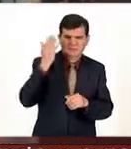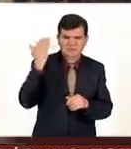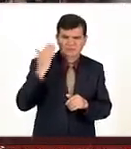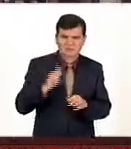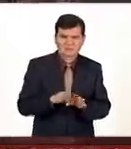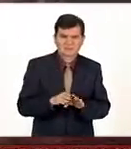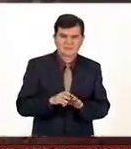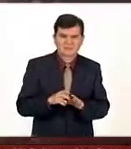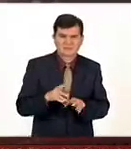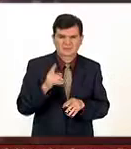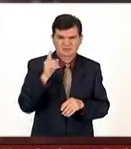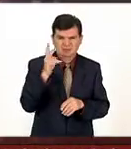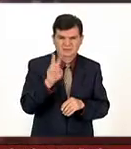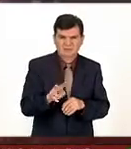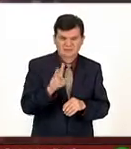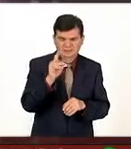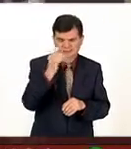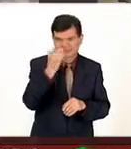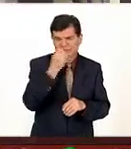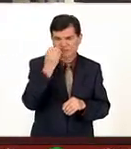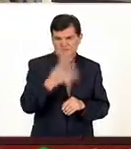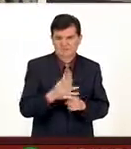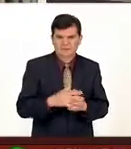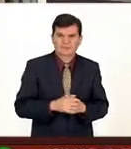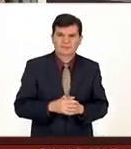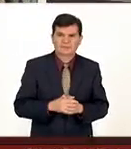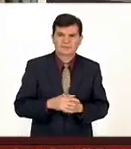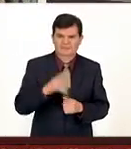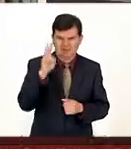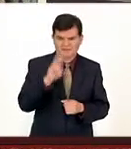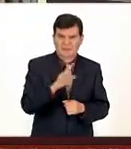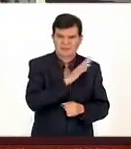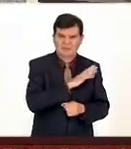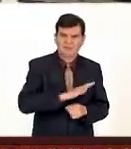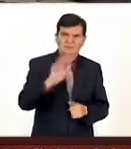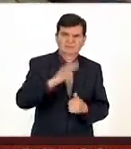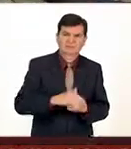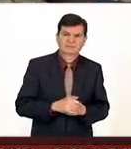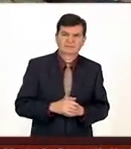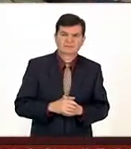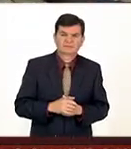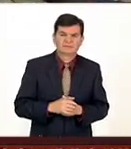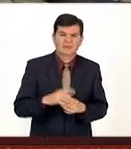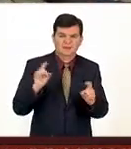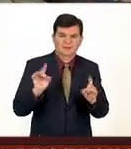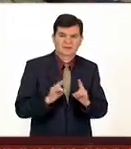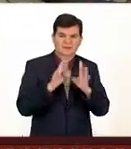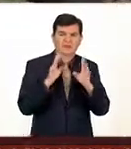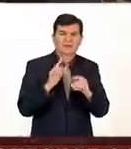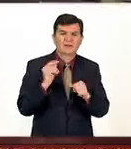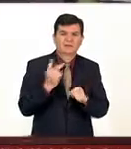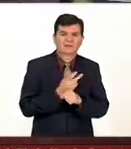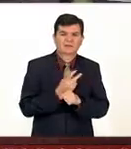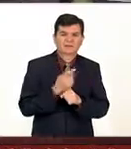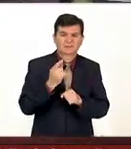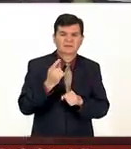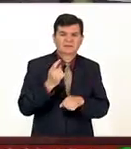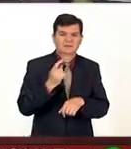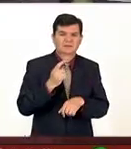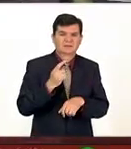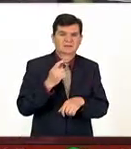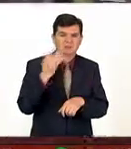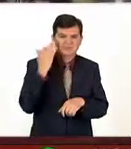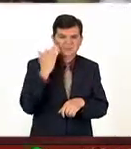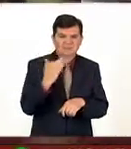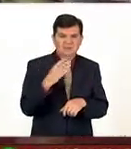eso es absolutamente fantástico fascinante de repente lo que sucede es que los tiempos están